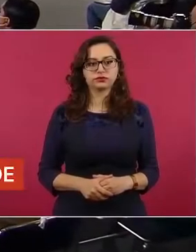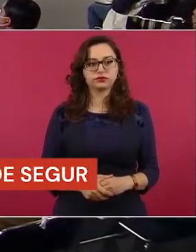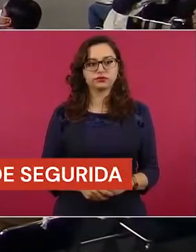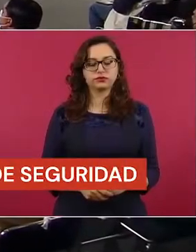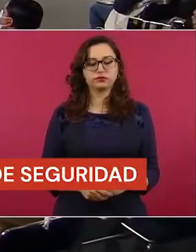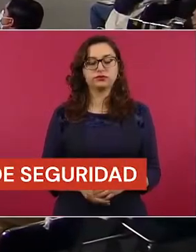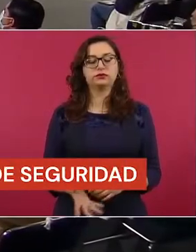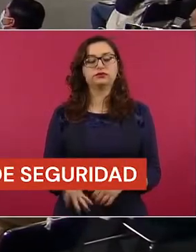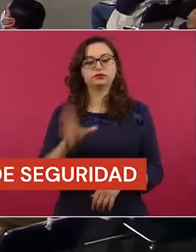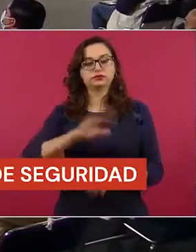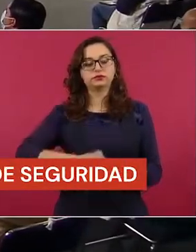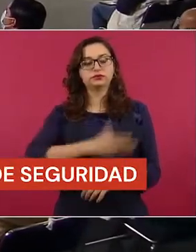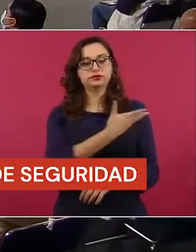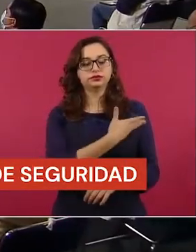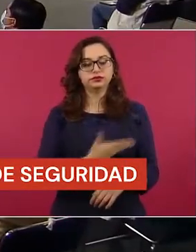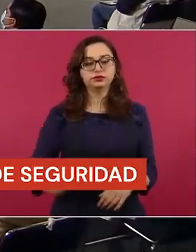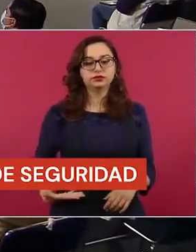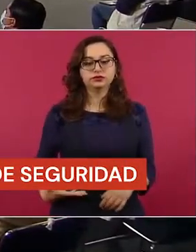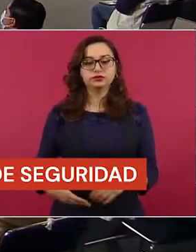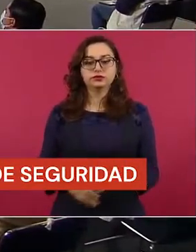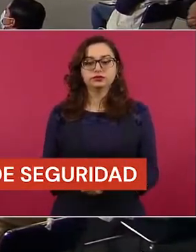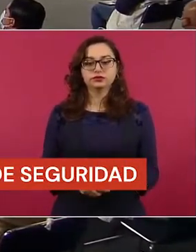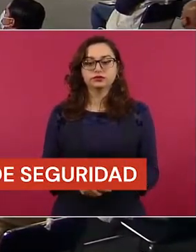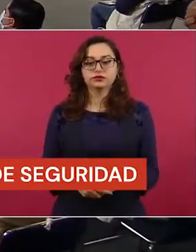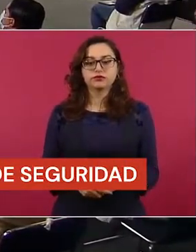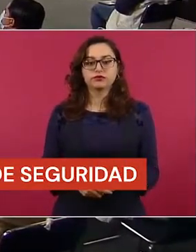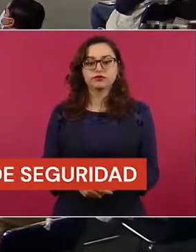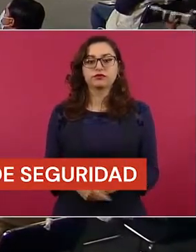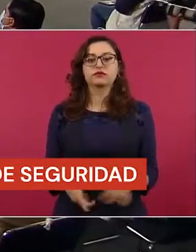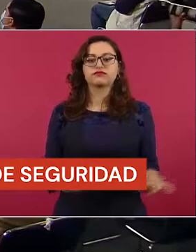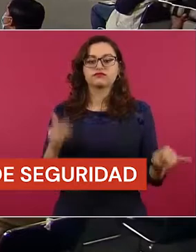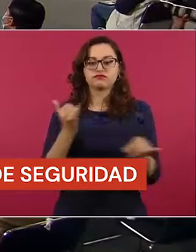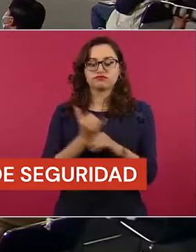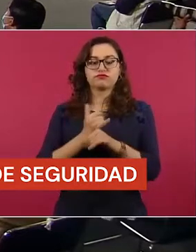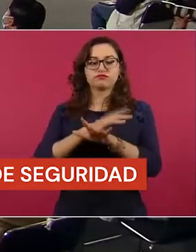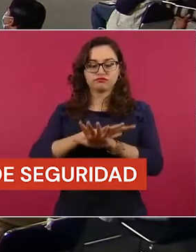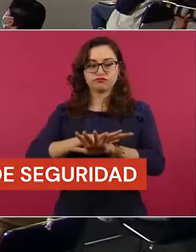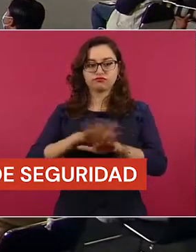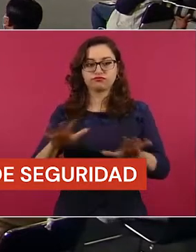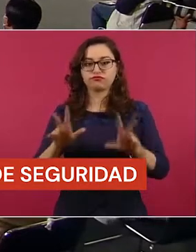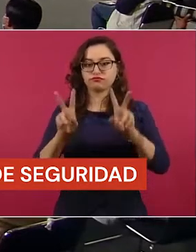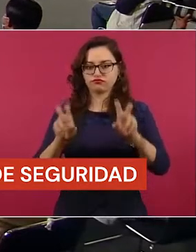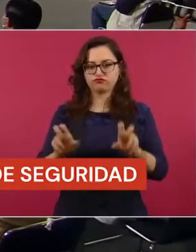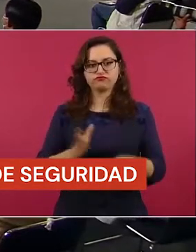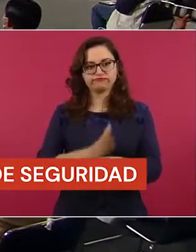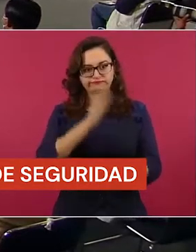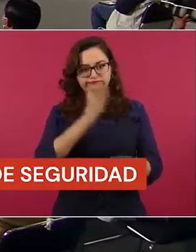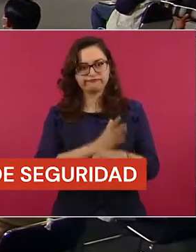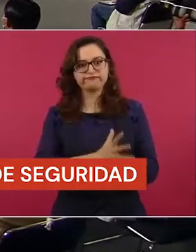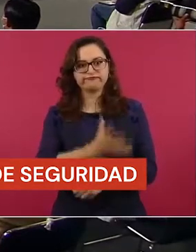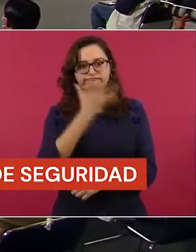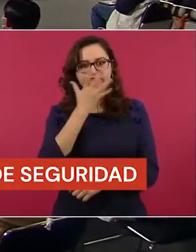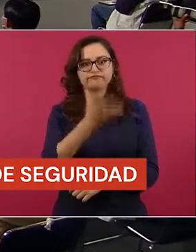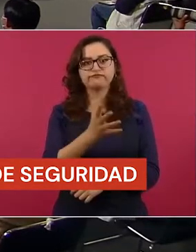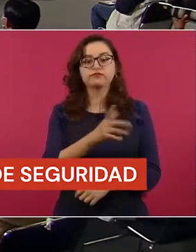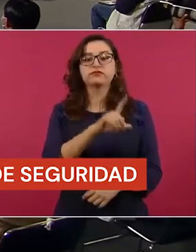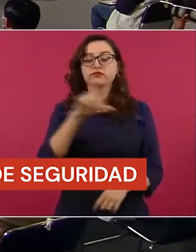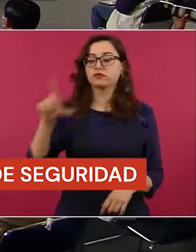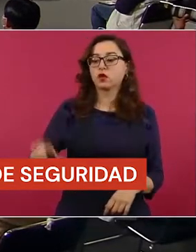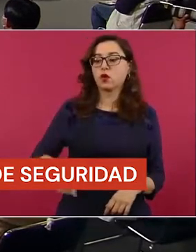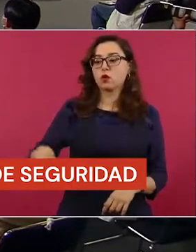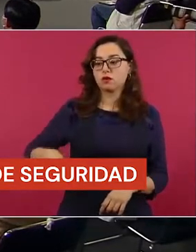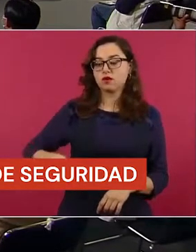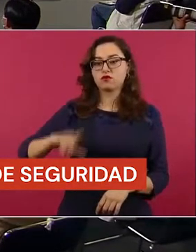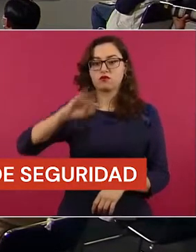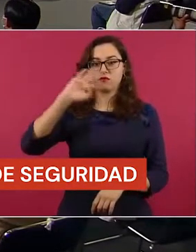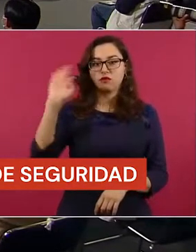Con su permiso, señor presidente. Se informa de las acciones de Cero Impunidad, que es un esfuerzo del Gobierno de México a través